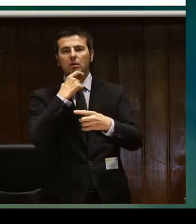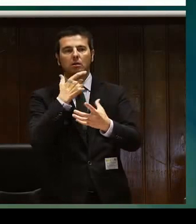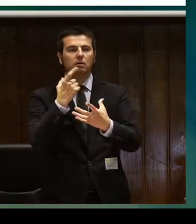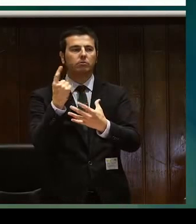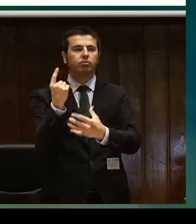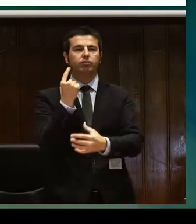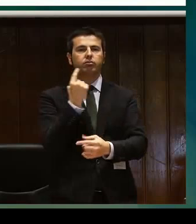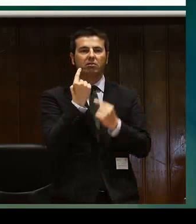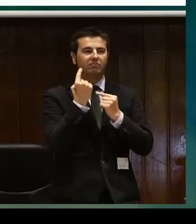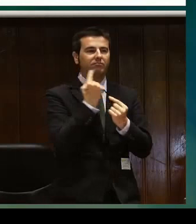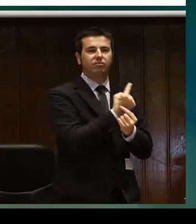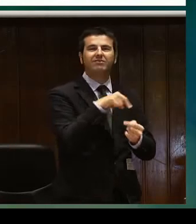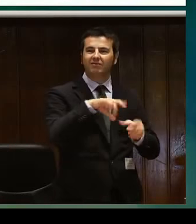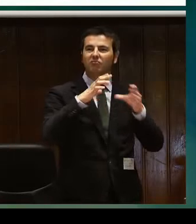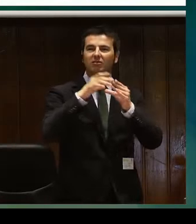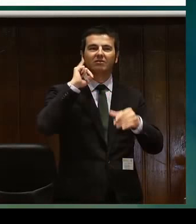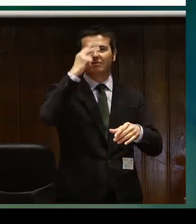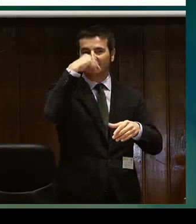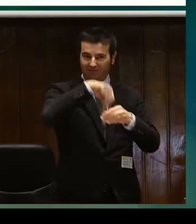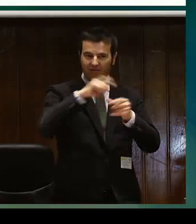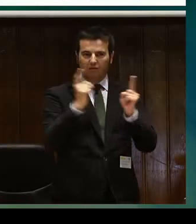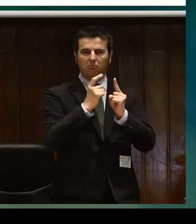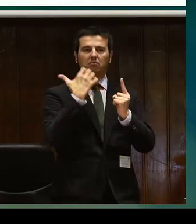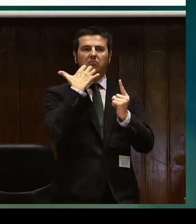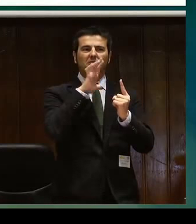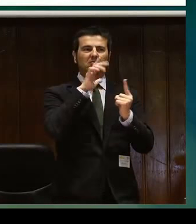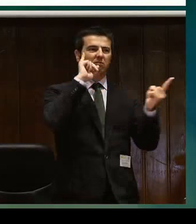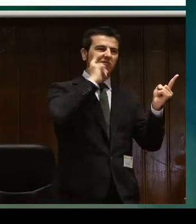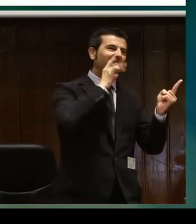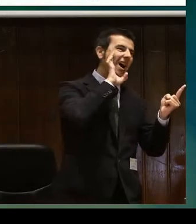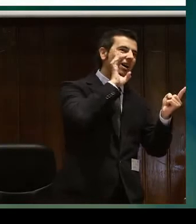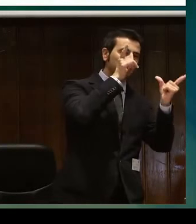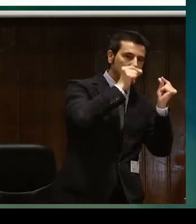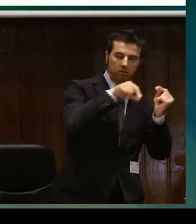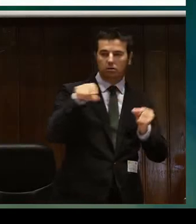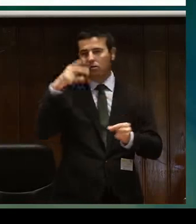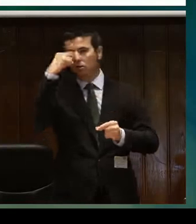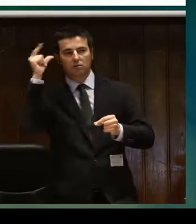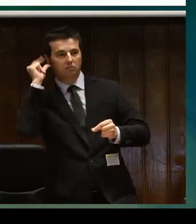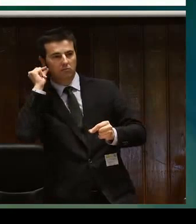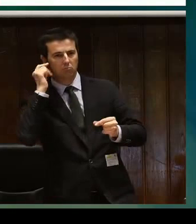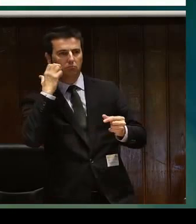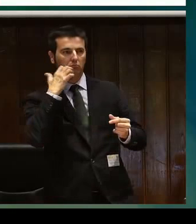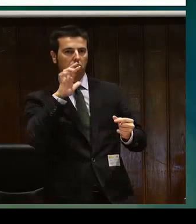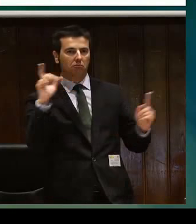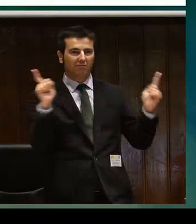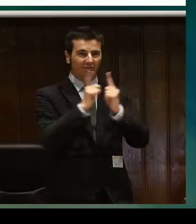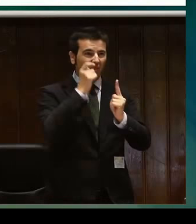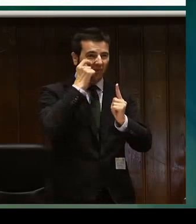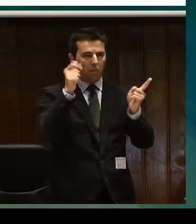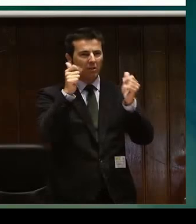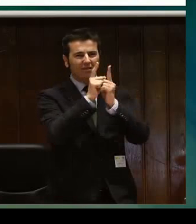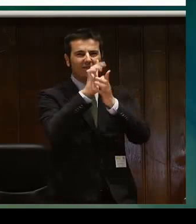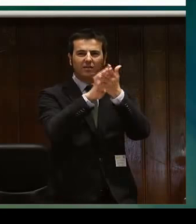pidiendo que, por favor, se repita los mensajes o que se le indique quién está hablando en cada momento y acaba, como en el anterior caso,